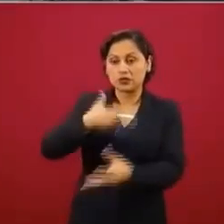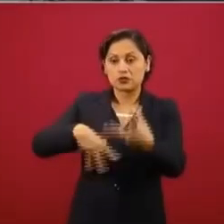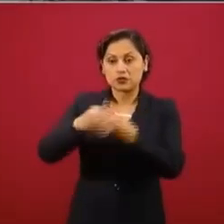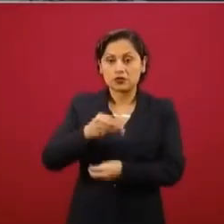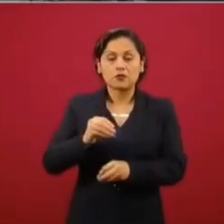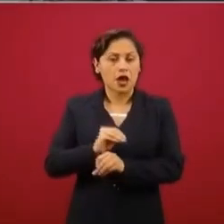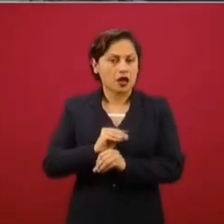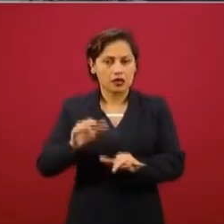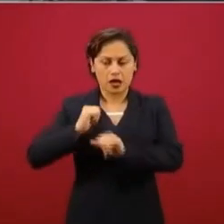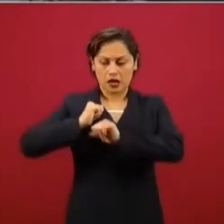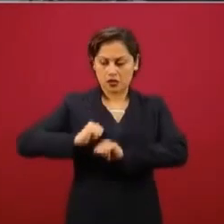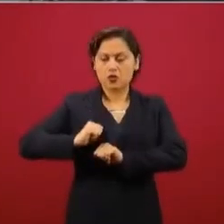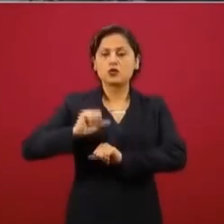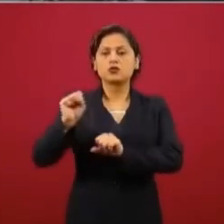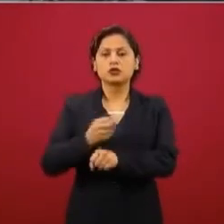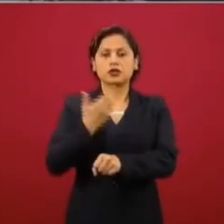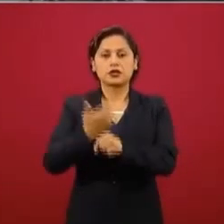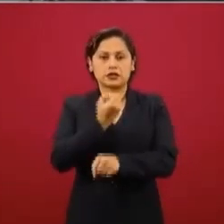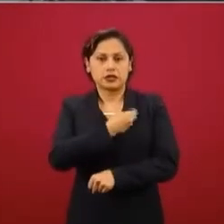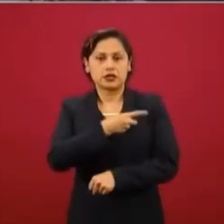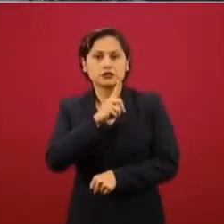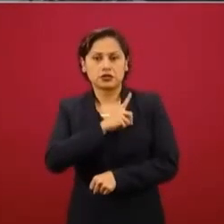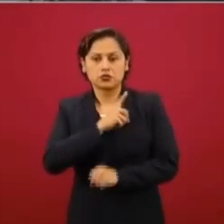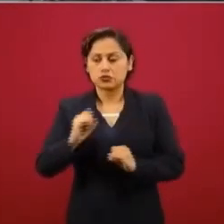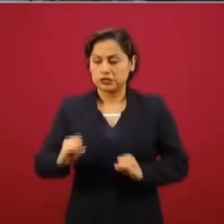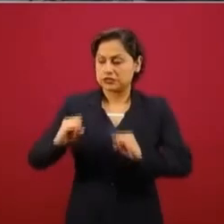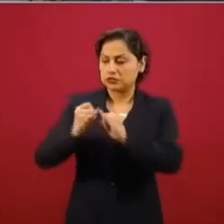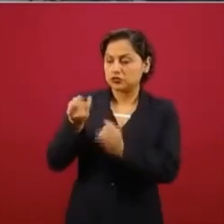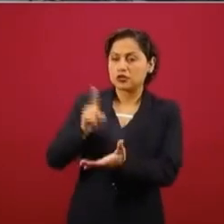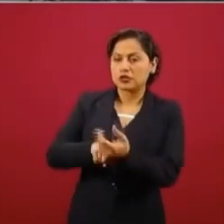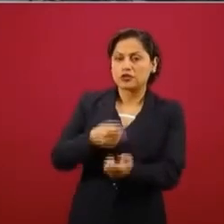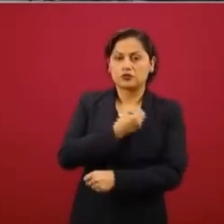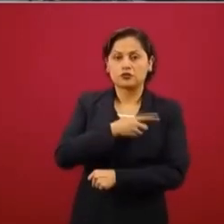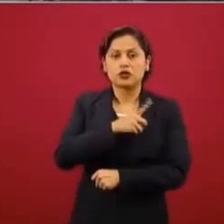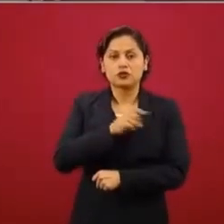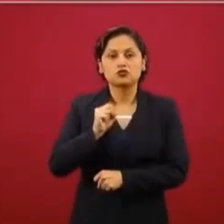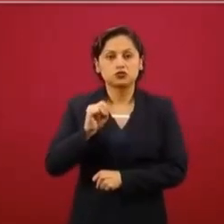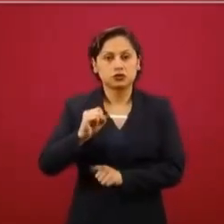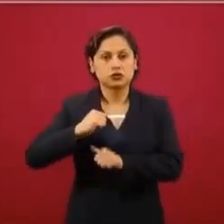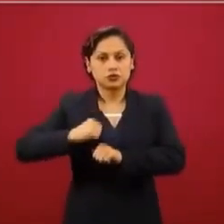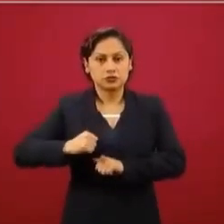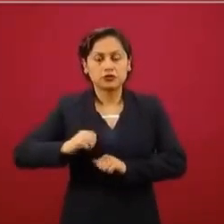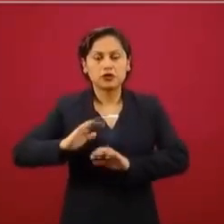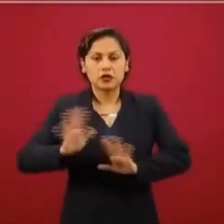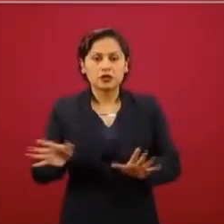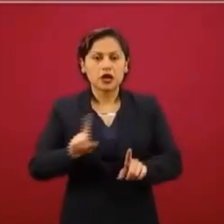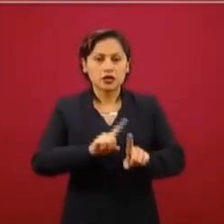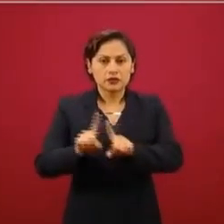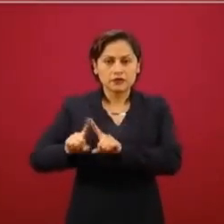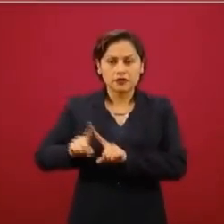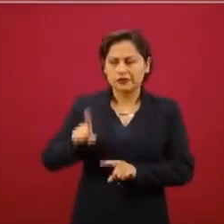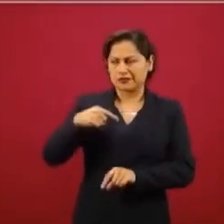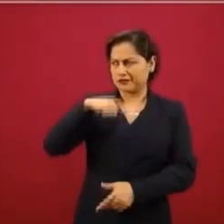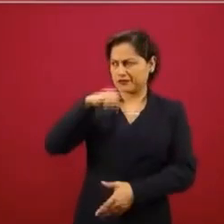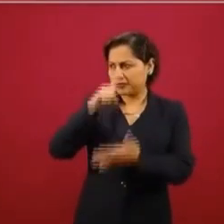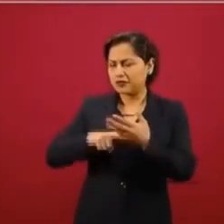coordinado todo este trabajo, la Secretaría de Salud, los Institutos Nacionales de Salud. Y ya hay varios modelos. El de nutrición que dio a conocer hace